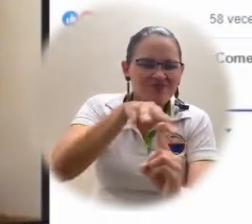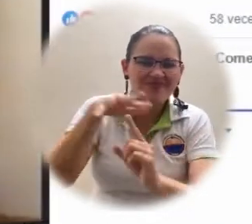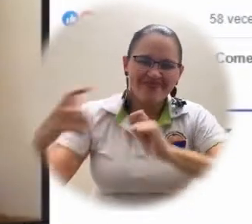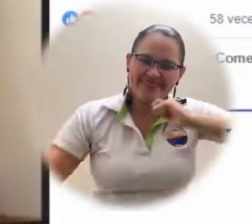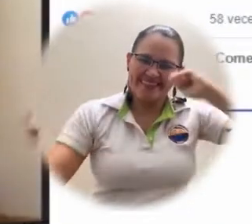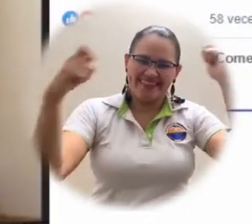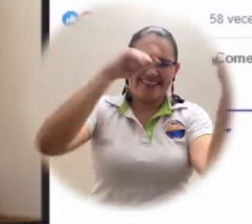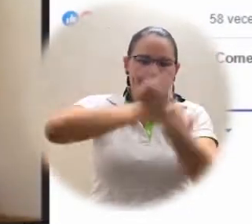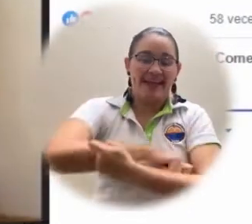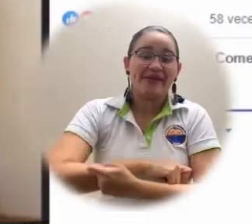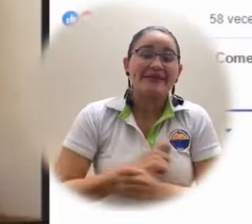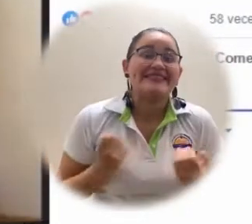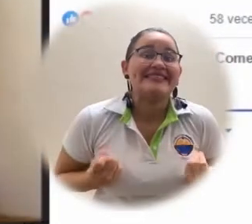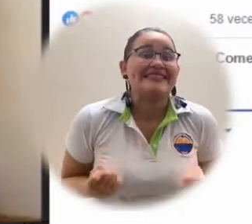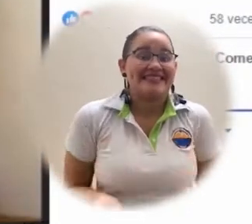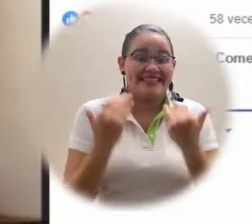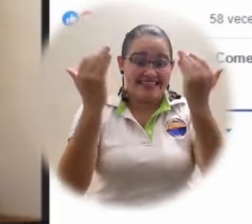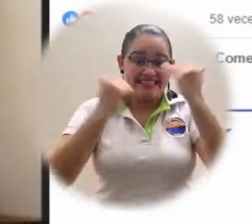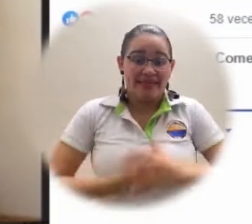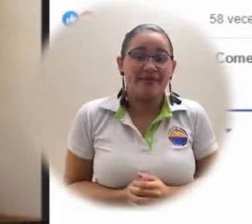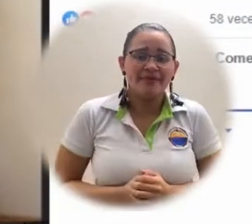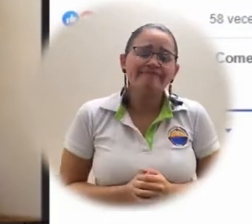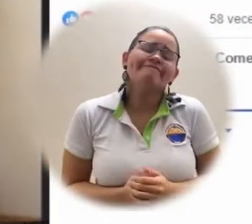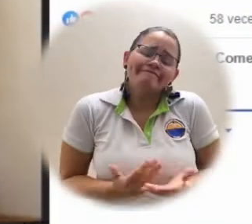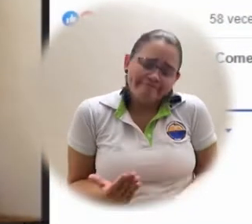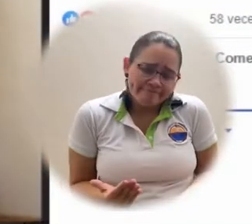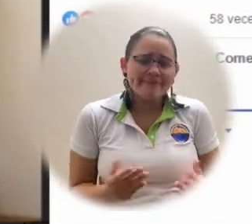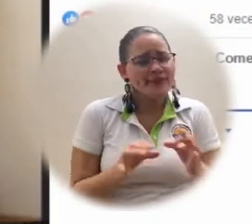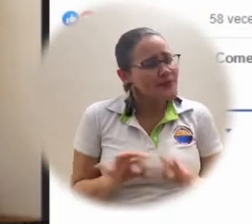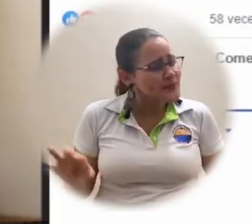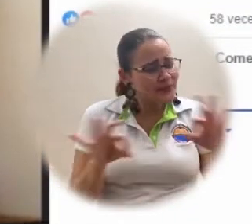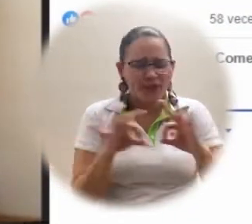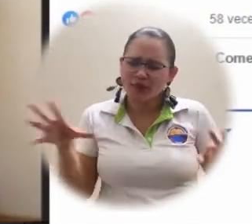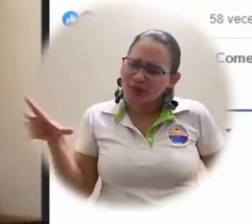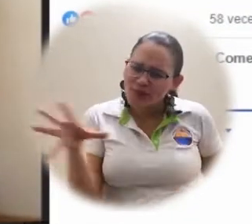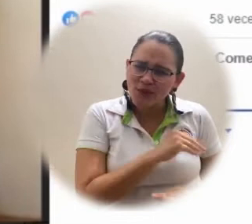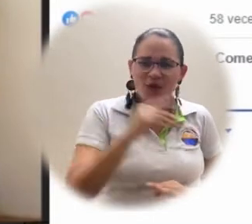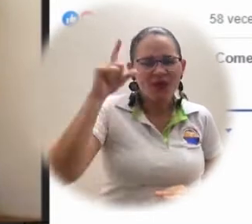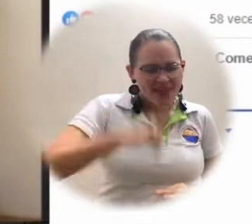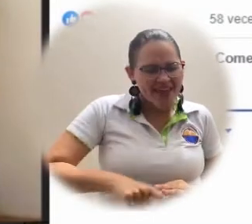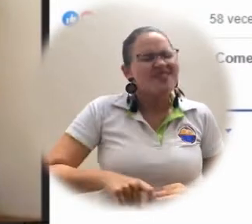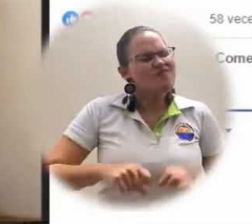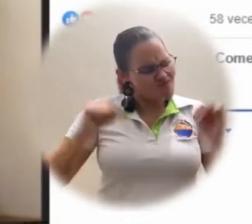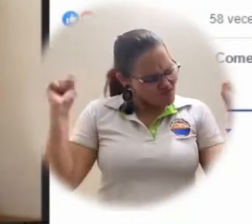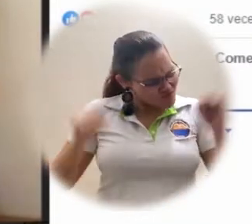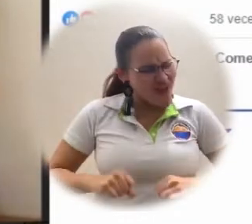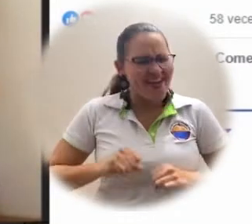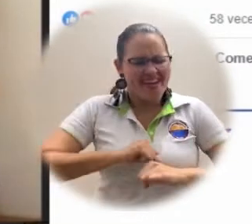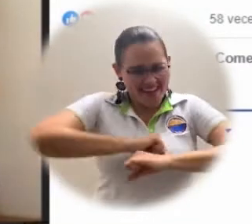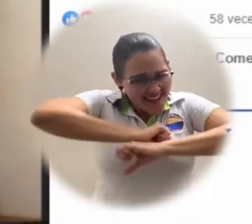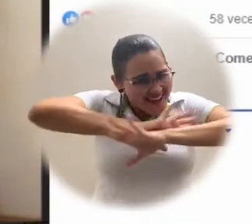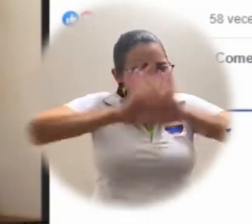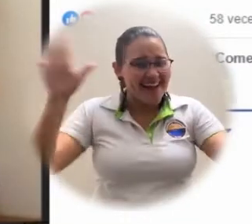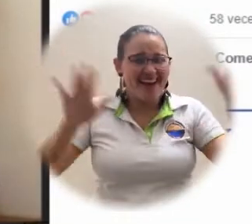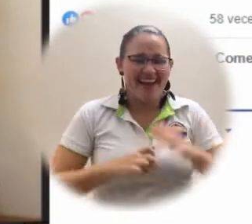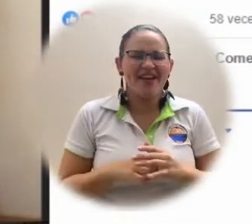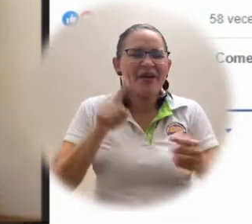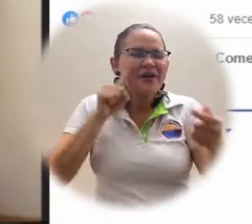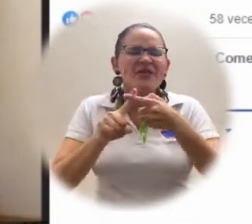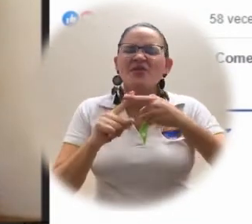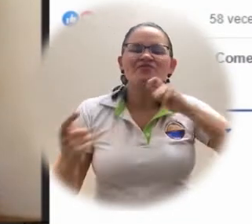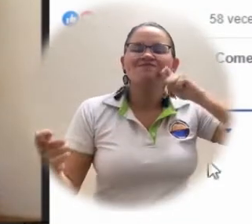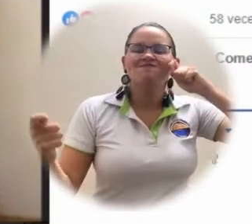de absorber los choques que todo el mundo tiene que pasar en su vida. Nosotros vamos a lograr tener una